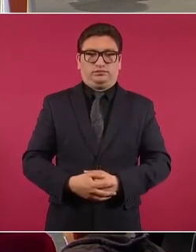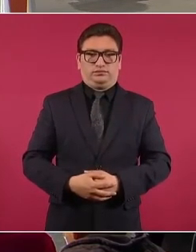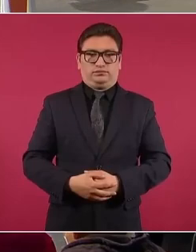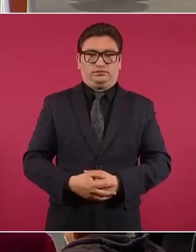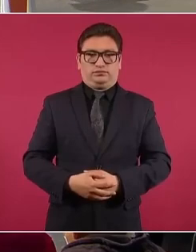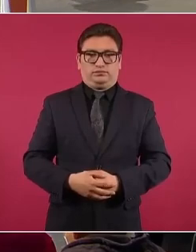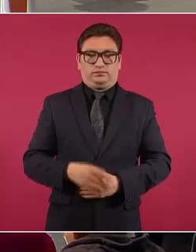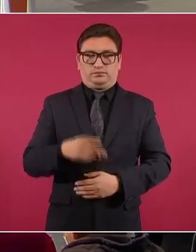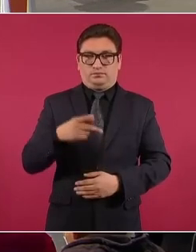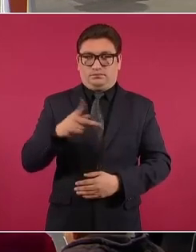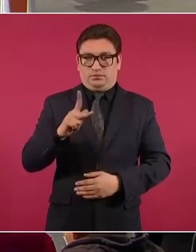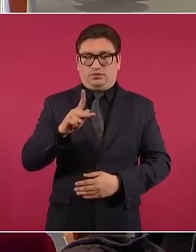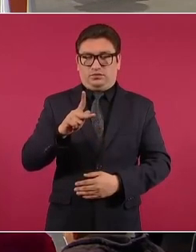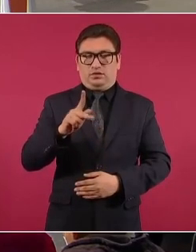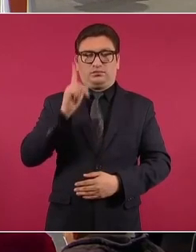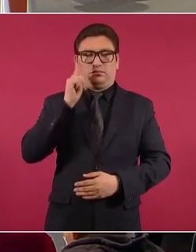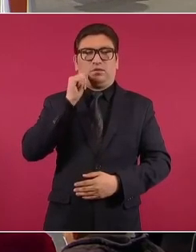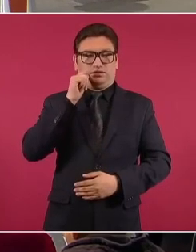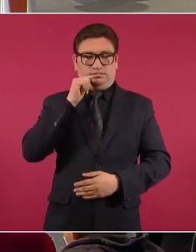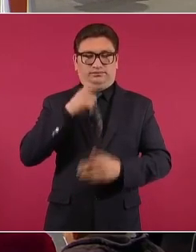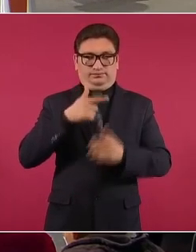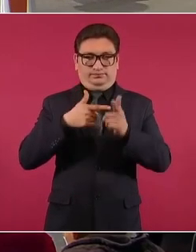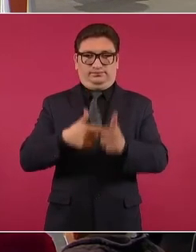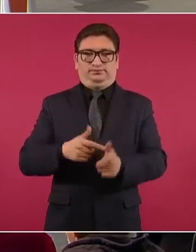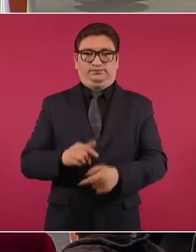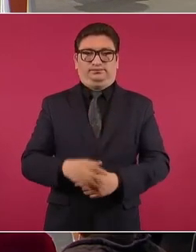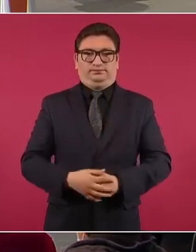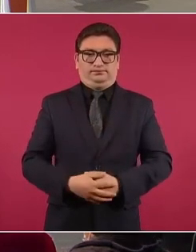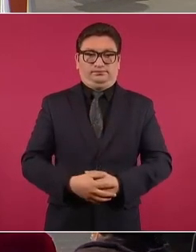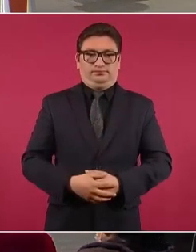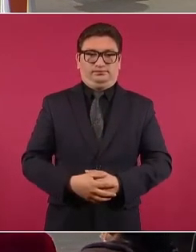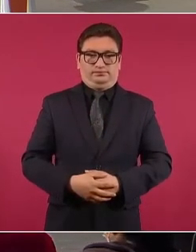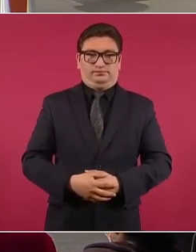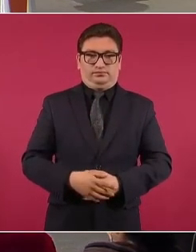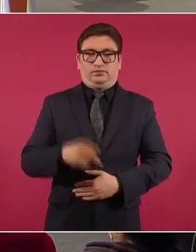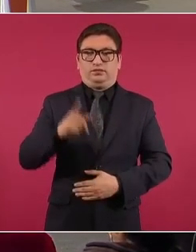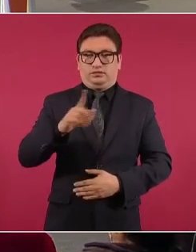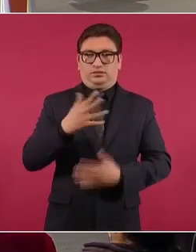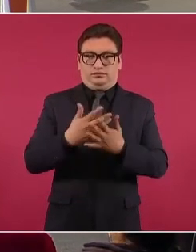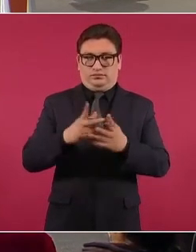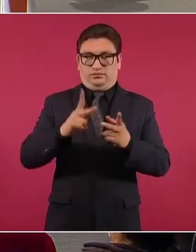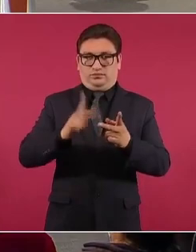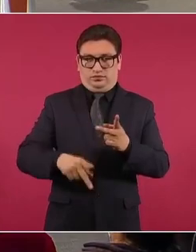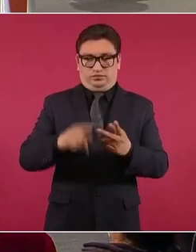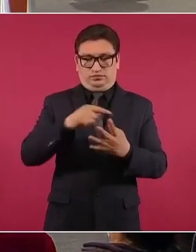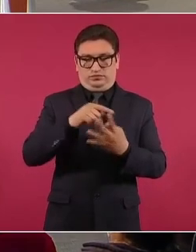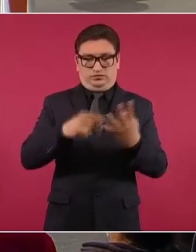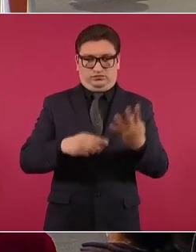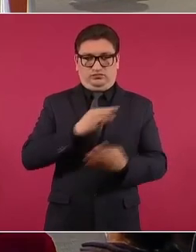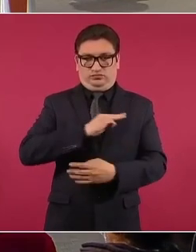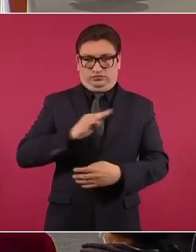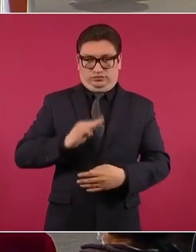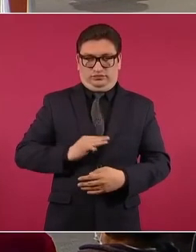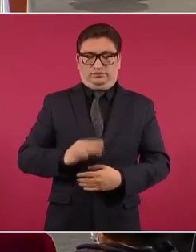Pero mañana le seguimos. Deja nada más pendiente los municipios.